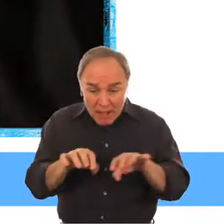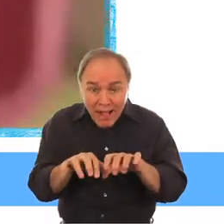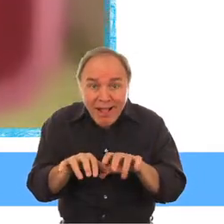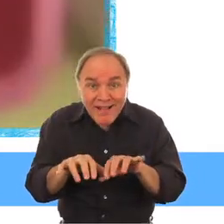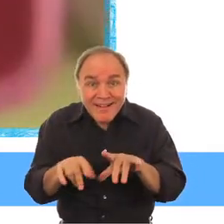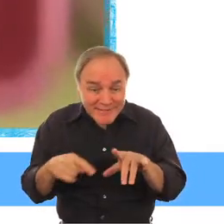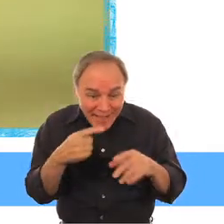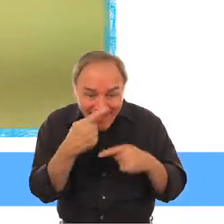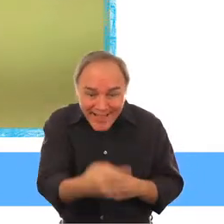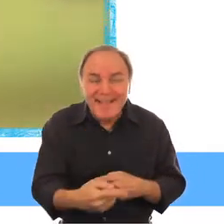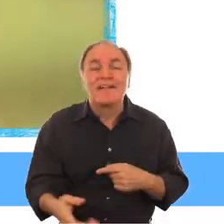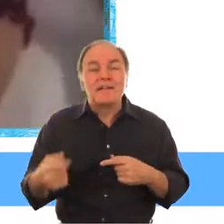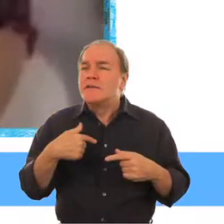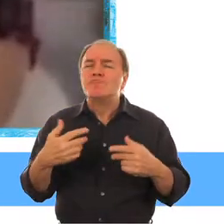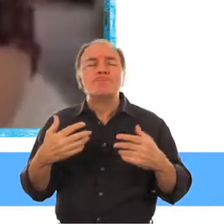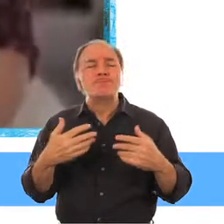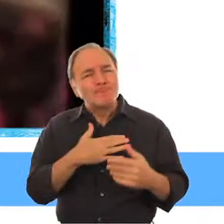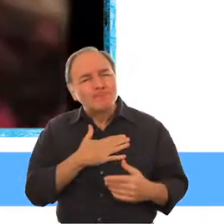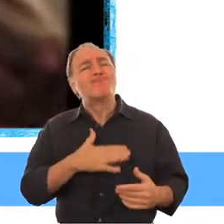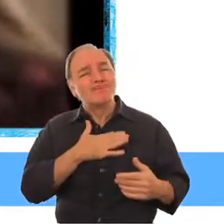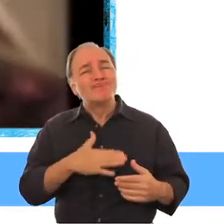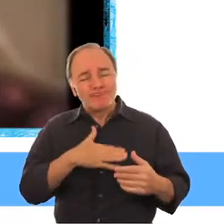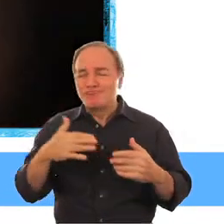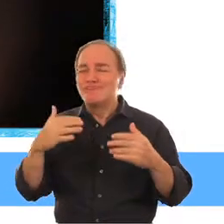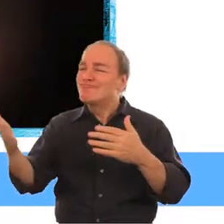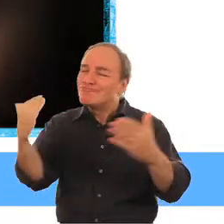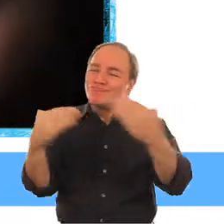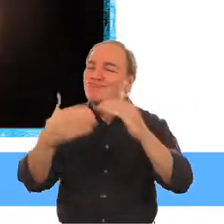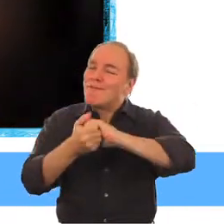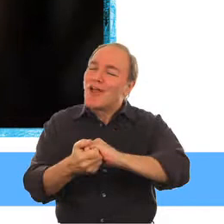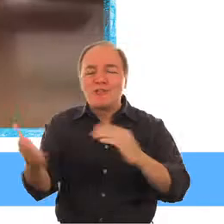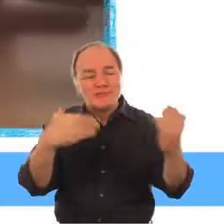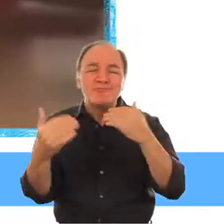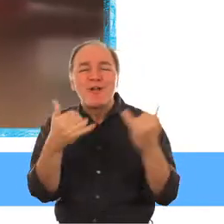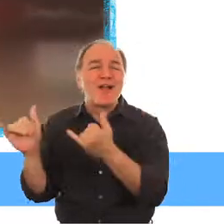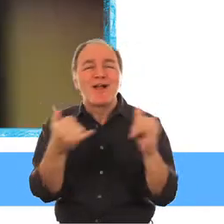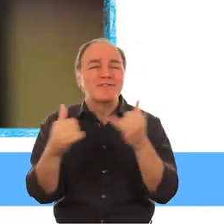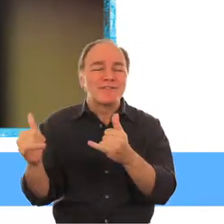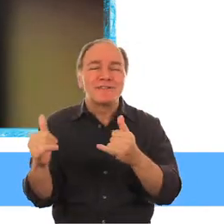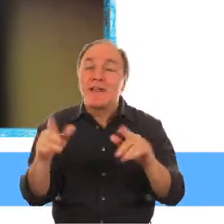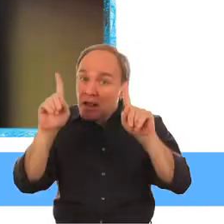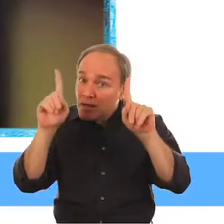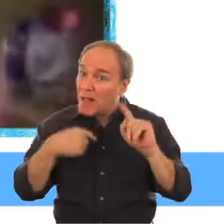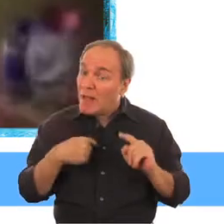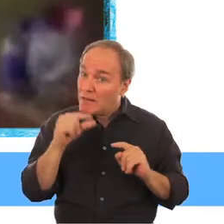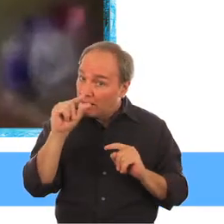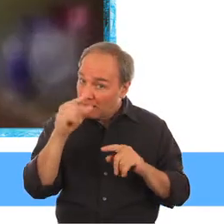Me gustan las fiestas Pero no soy como las demás niñas de mi edad en todo. En algo soy diferente